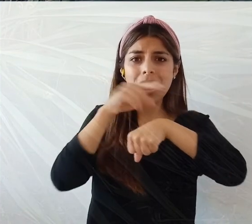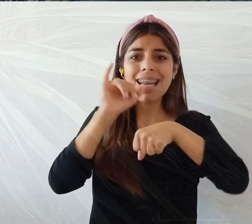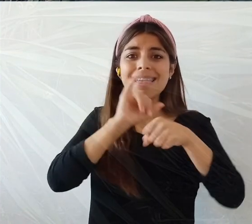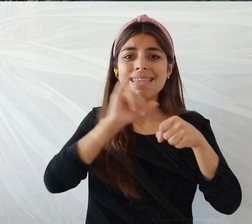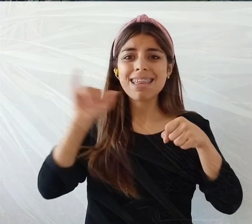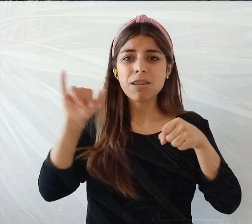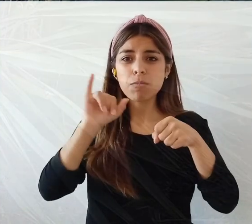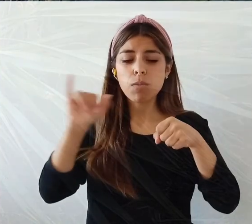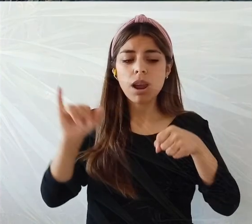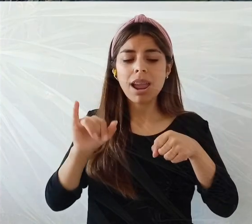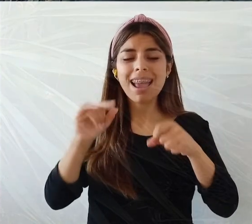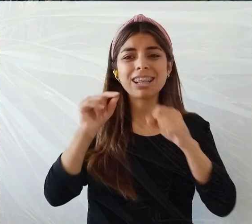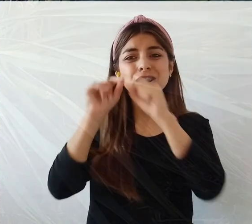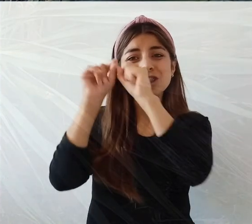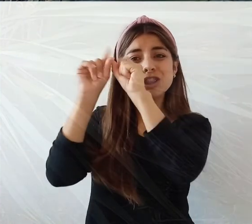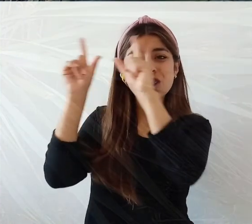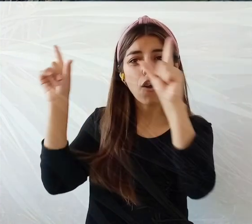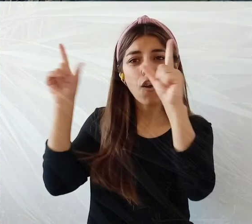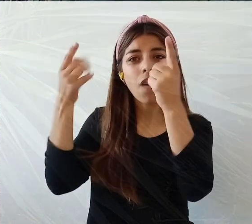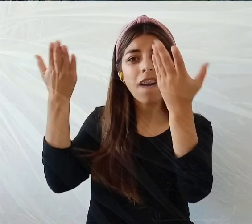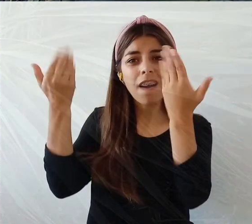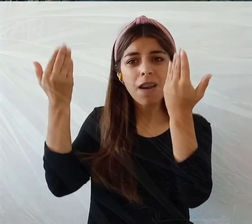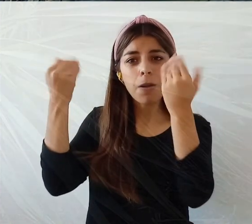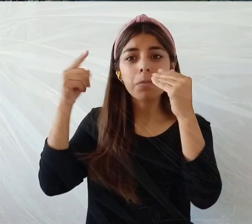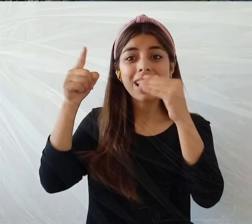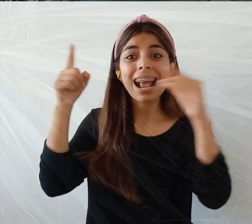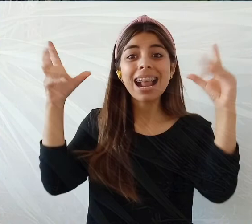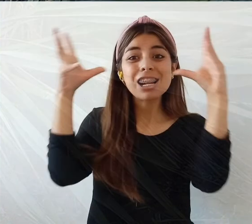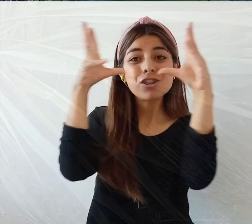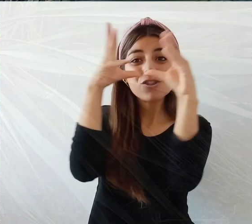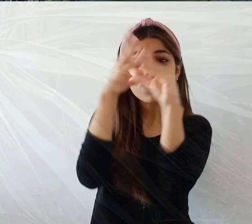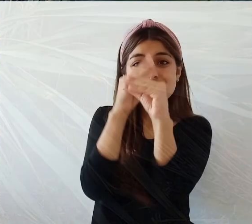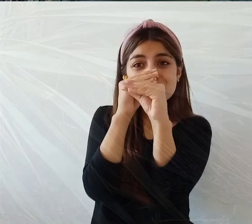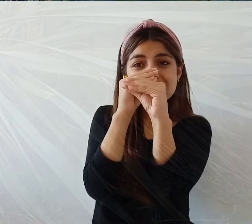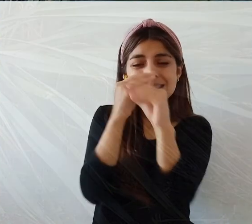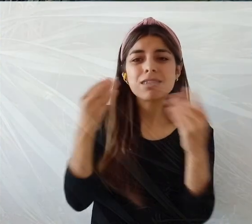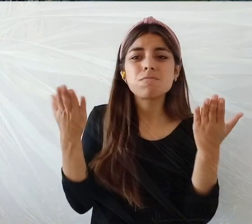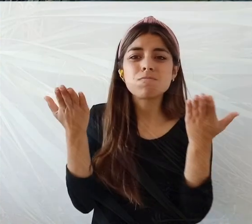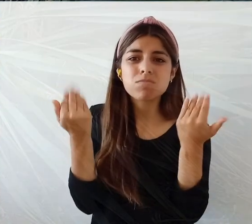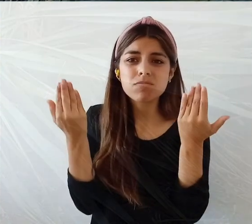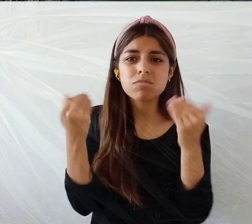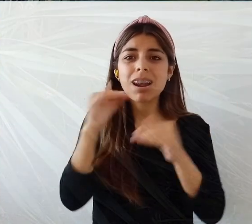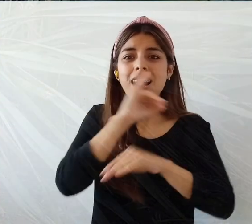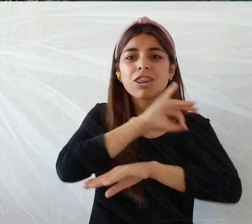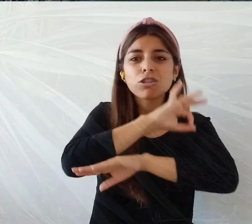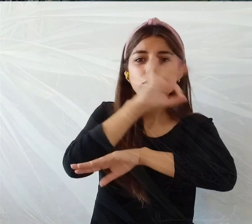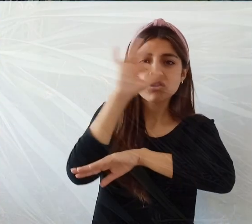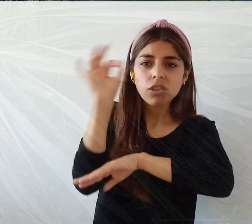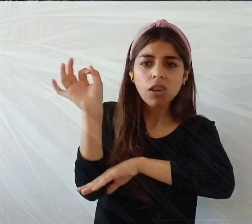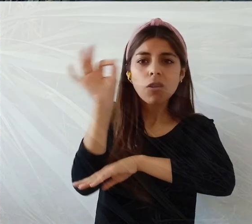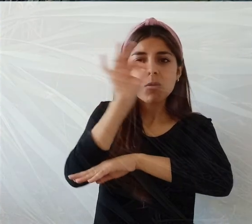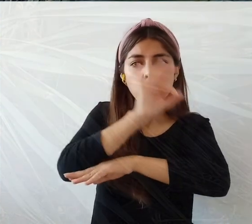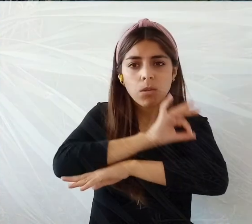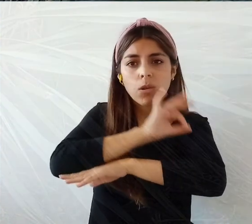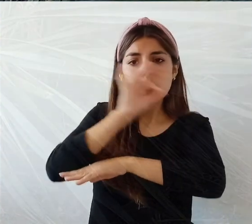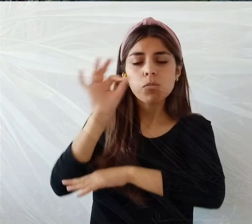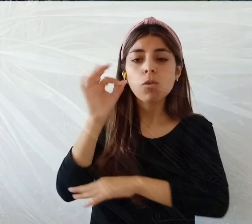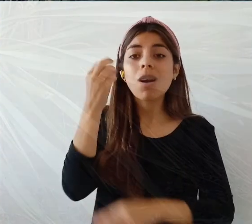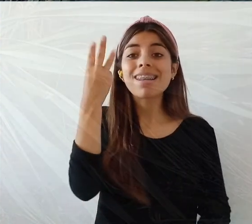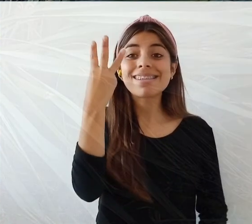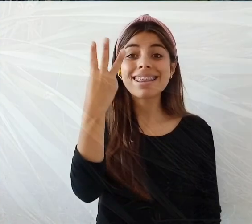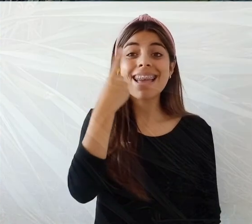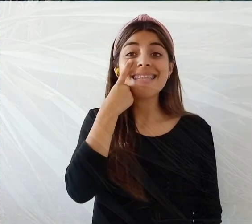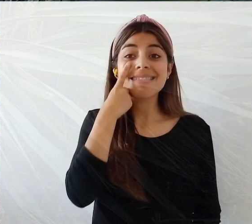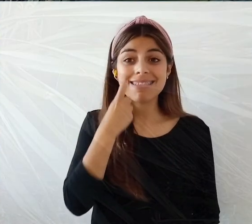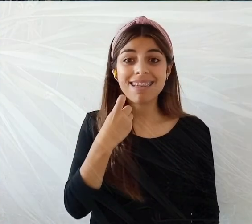en el sol. O en la noche, todos los... La noche y el día, afuera, tres días. Y después